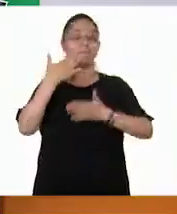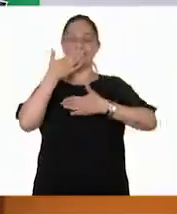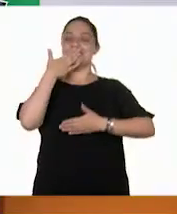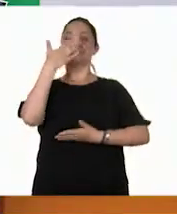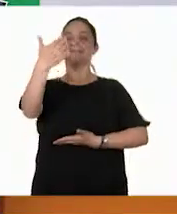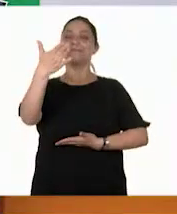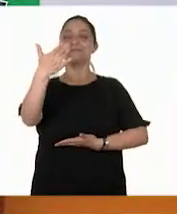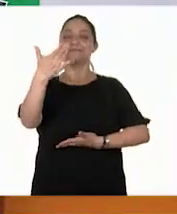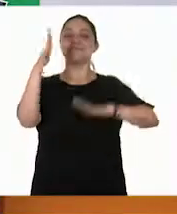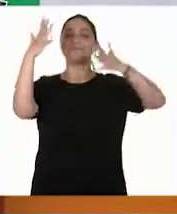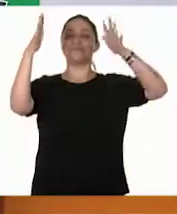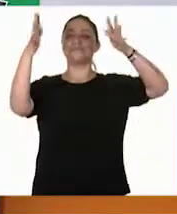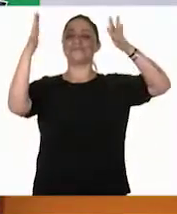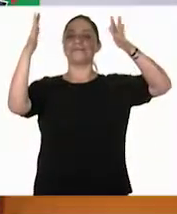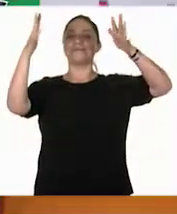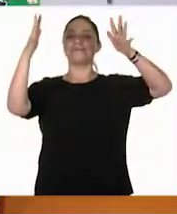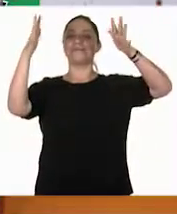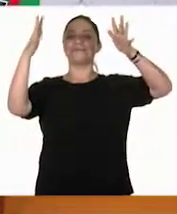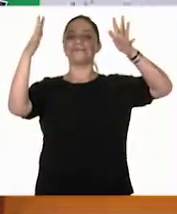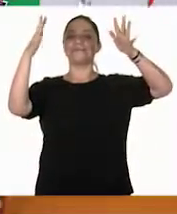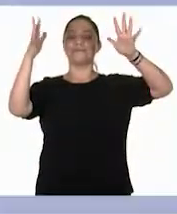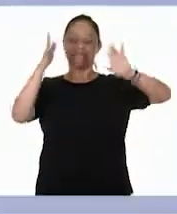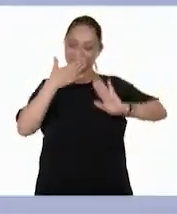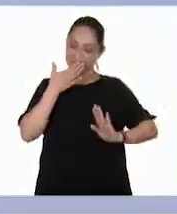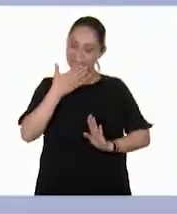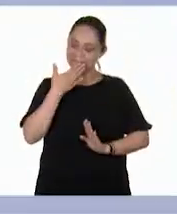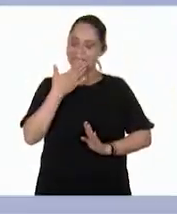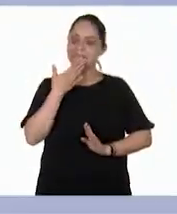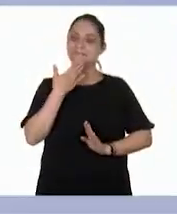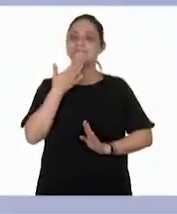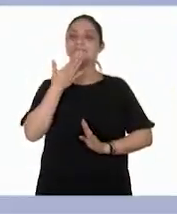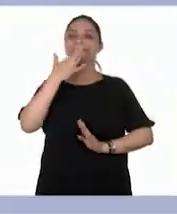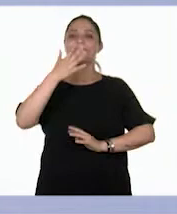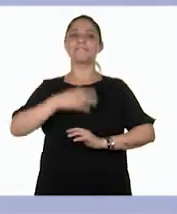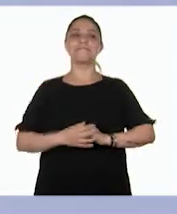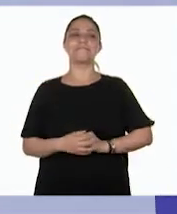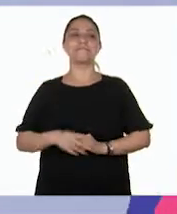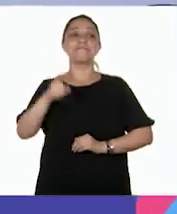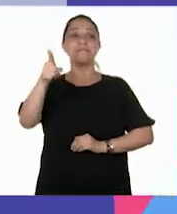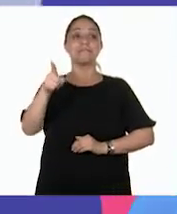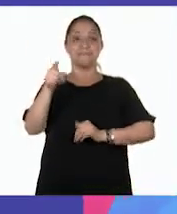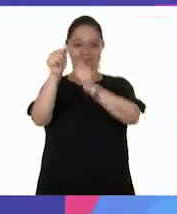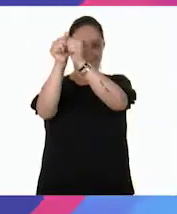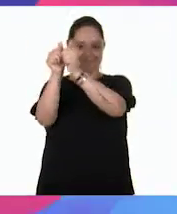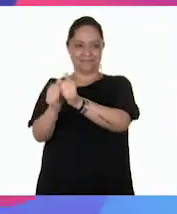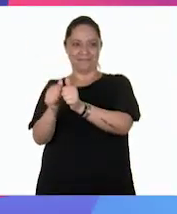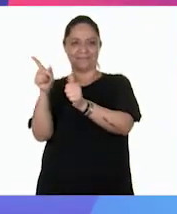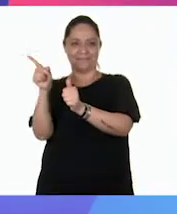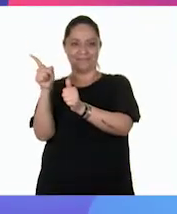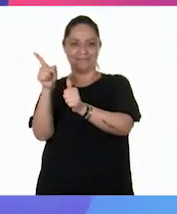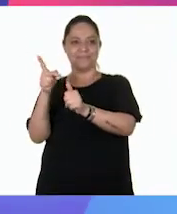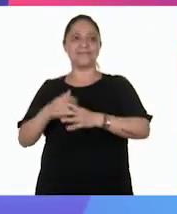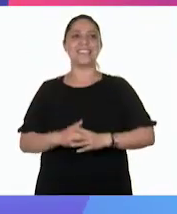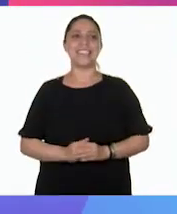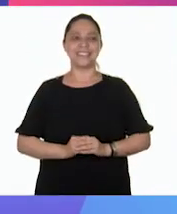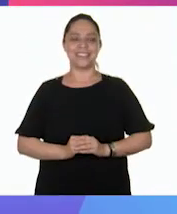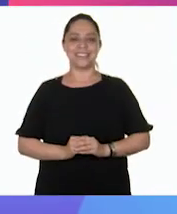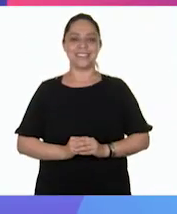¡Correcta! ¡Sí! Muy bien. ¡Avanzamos! Ah, no, nos quedamos aquí. Ahí te quedas. ¡Tienes un gran bien.